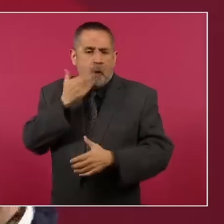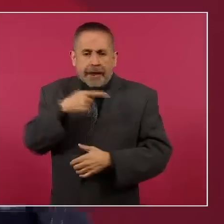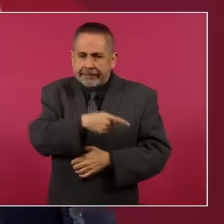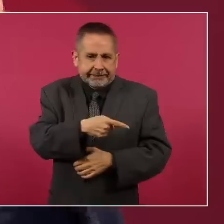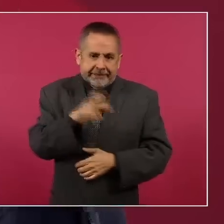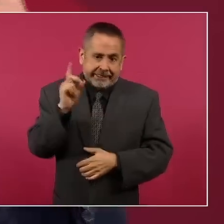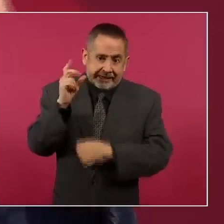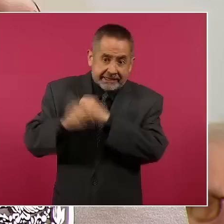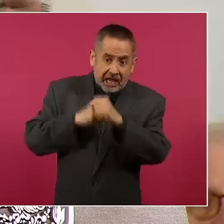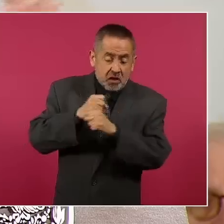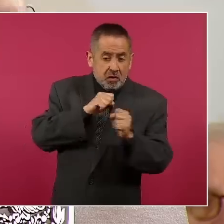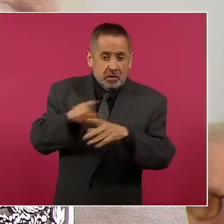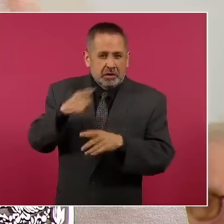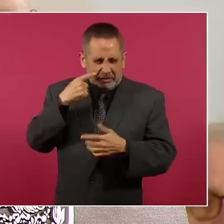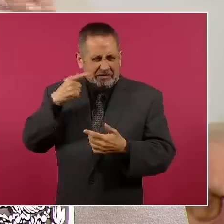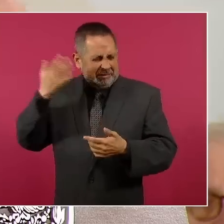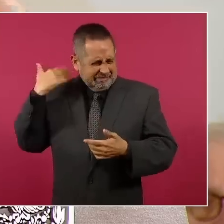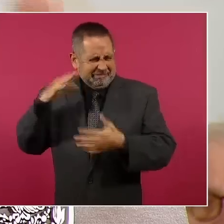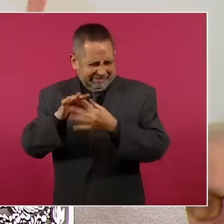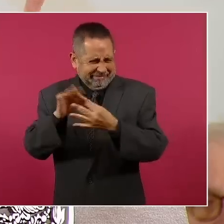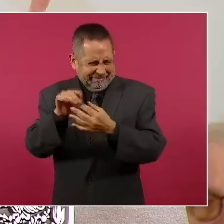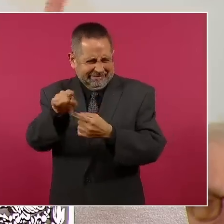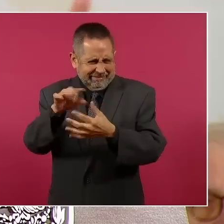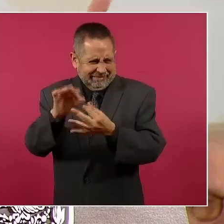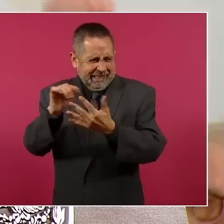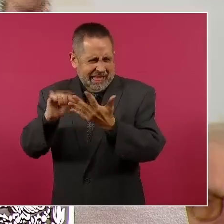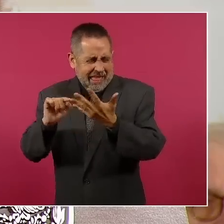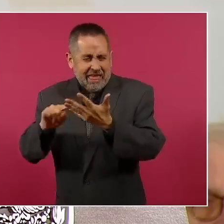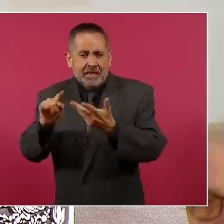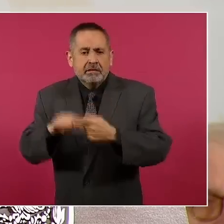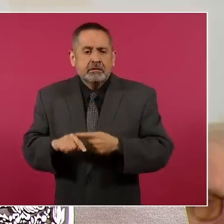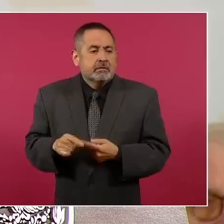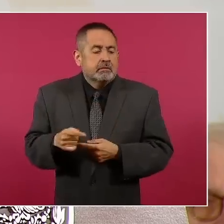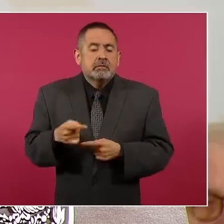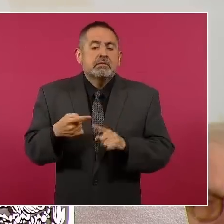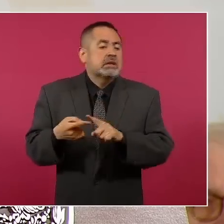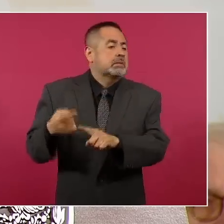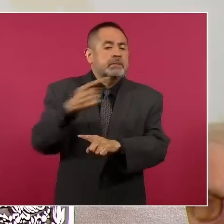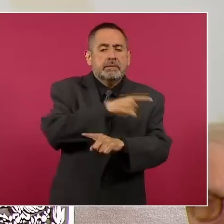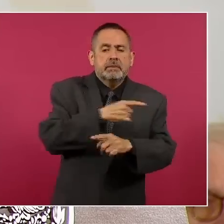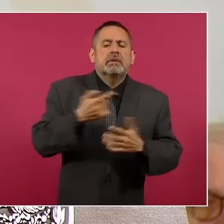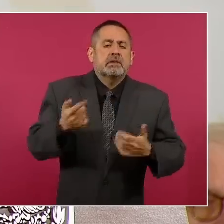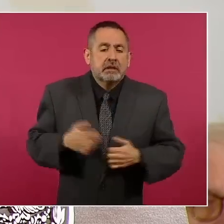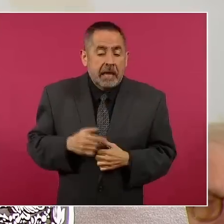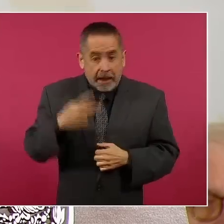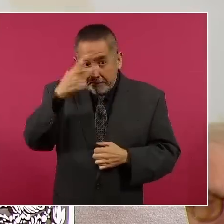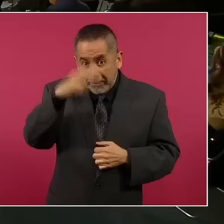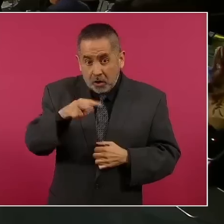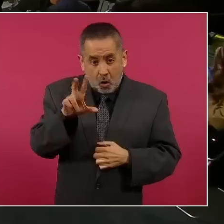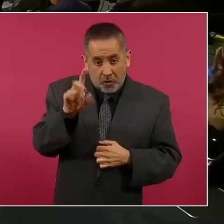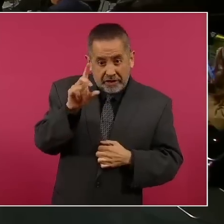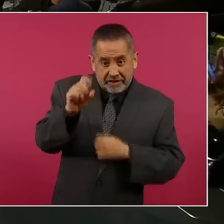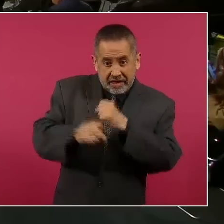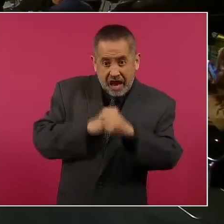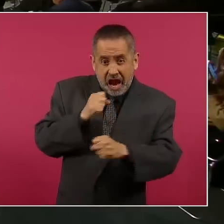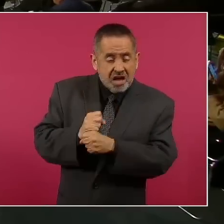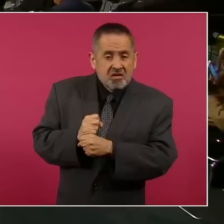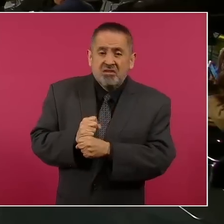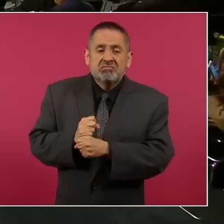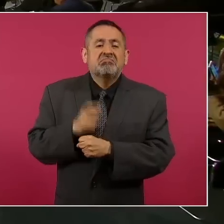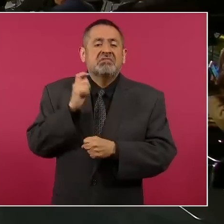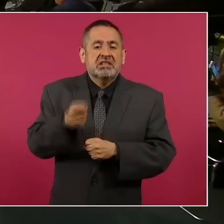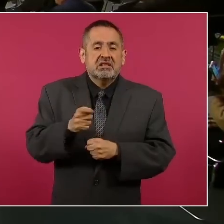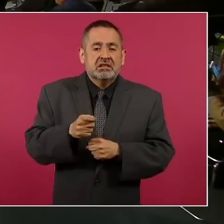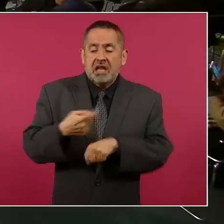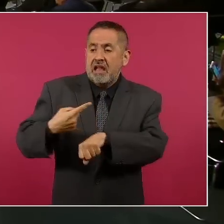Es decir, todo lo que se ha defendido sistemáticamente deja de ver que México en 30 años se convirtió en el campeón